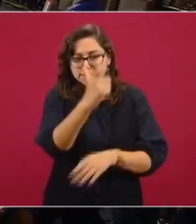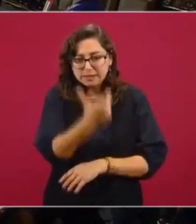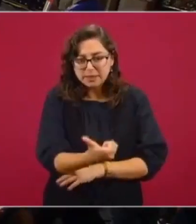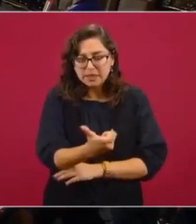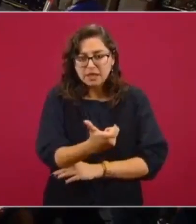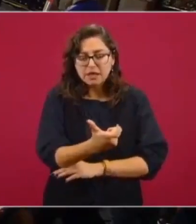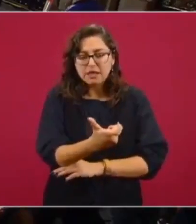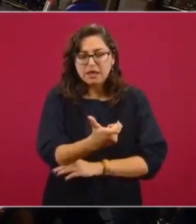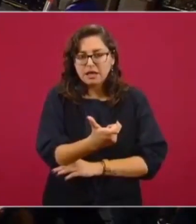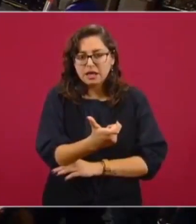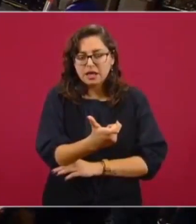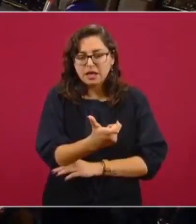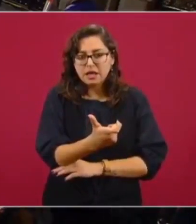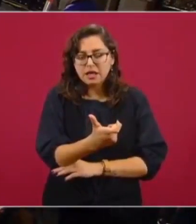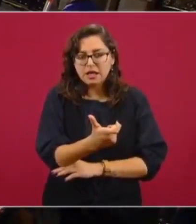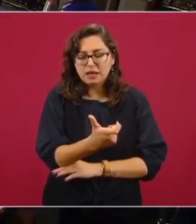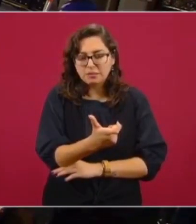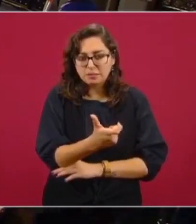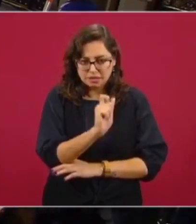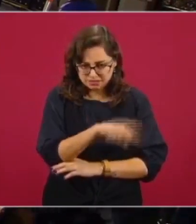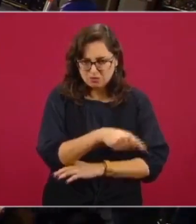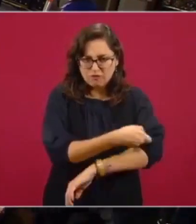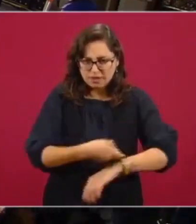es el de la familia, ¿no?